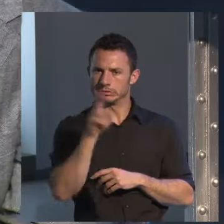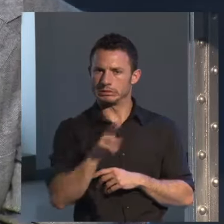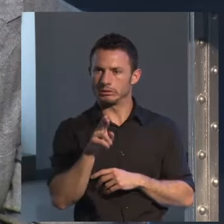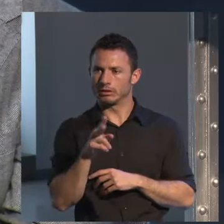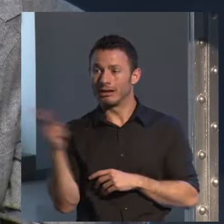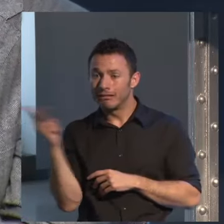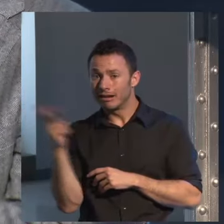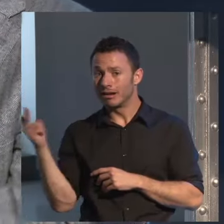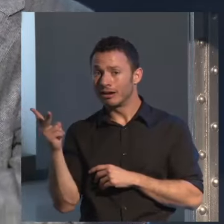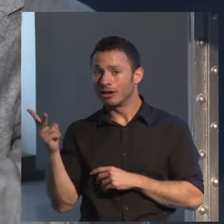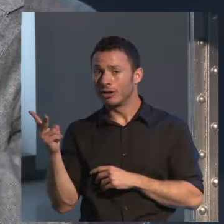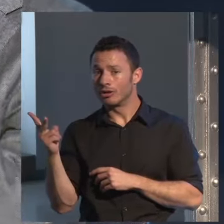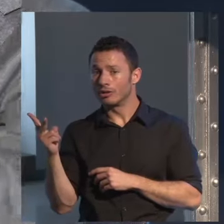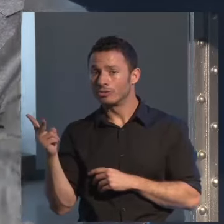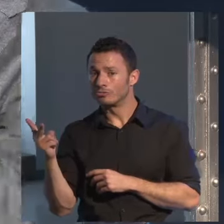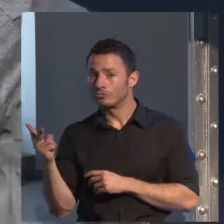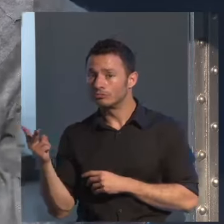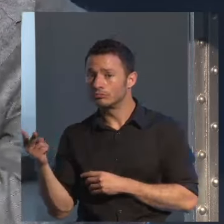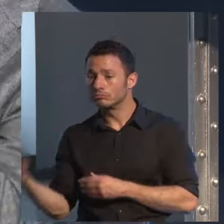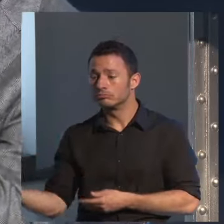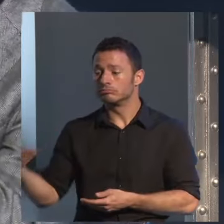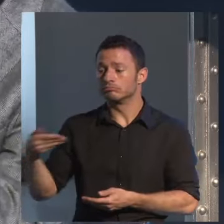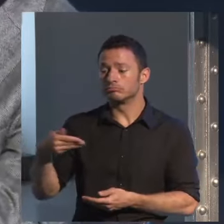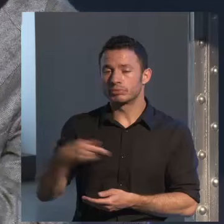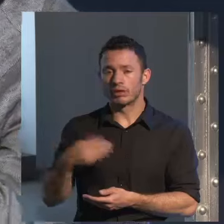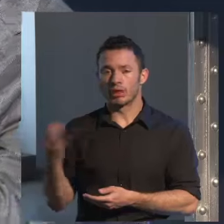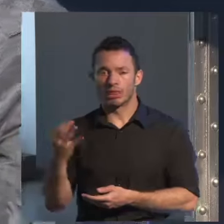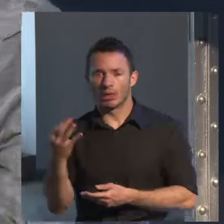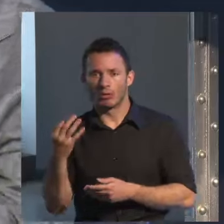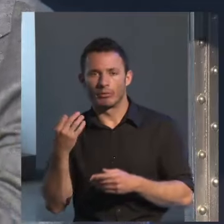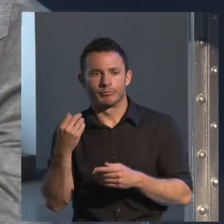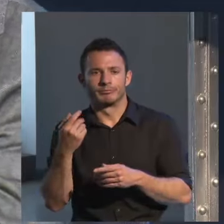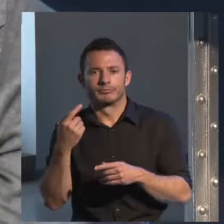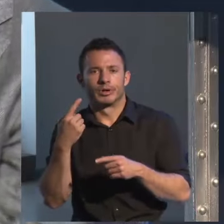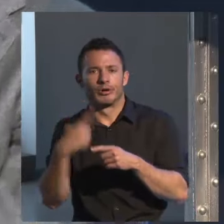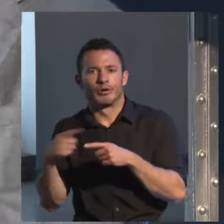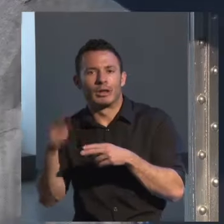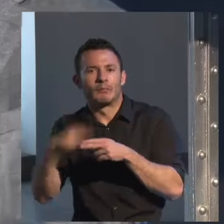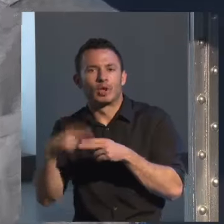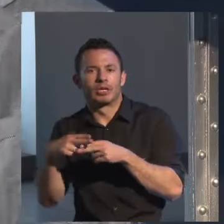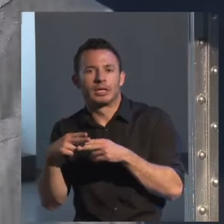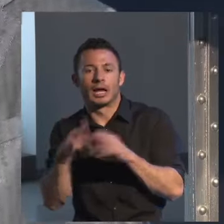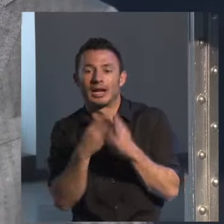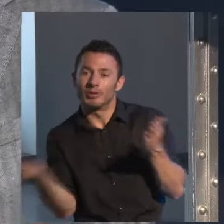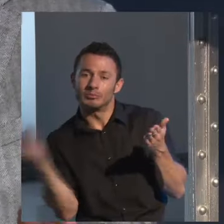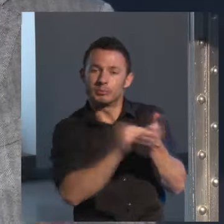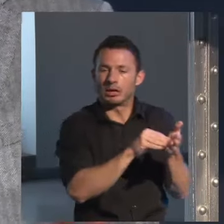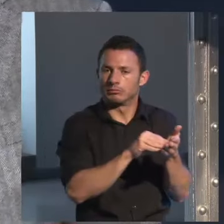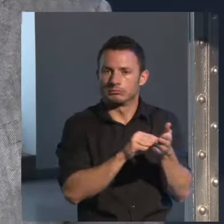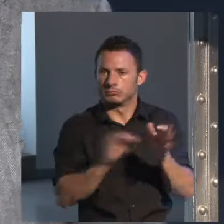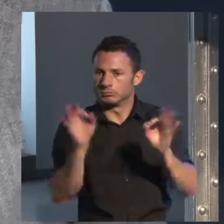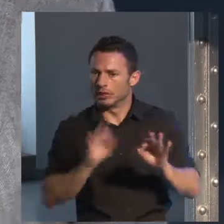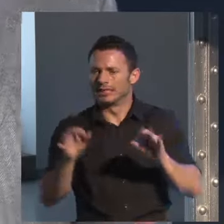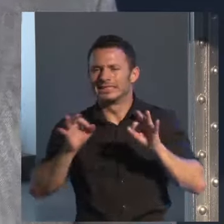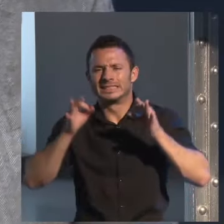me han pedido que haya un elemento determinado de carácter político, por ejemplo. Siempre las discusiones son de